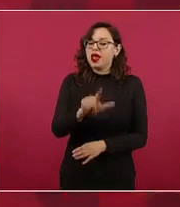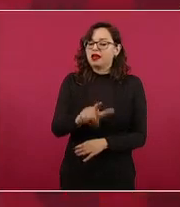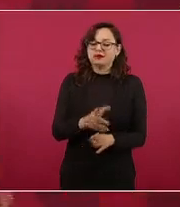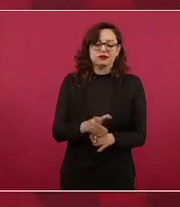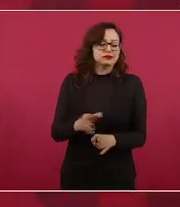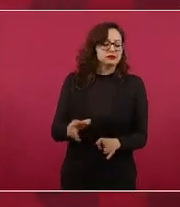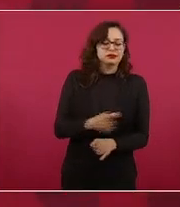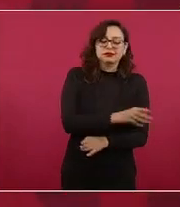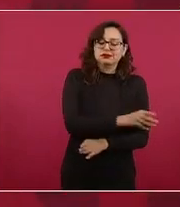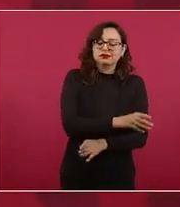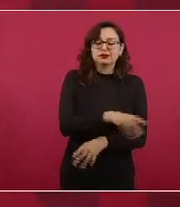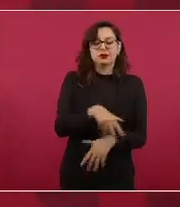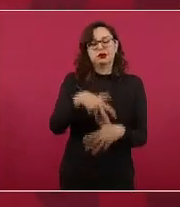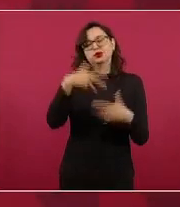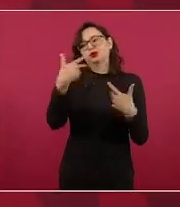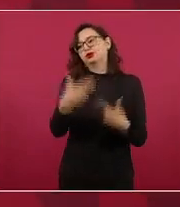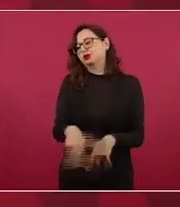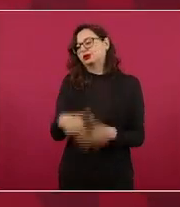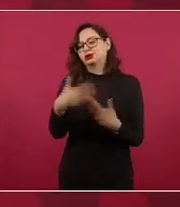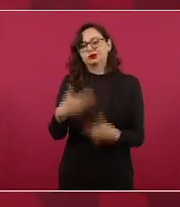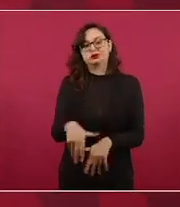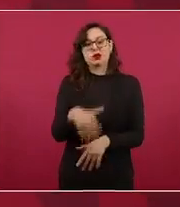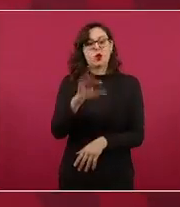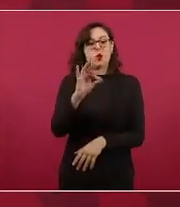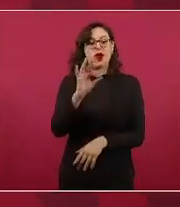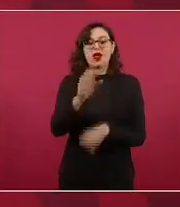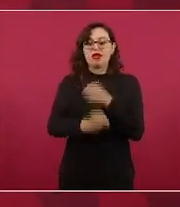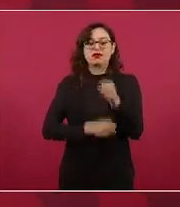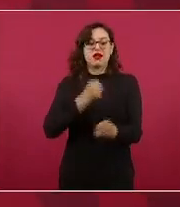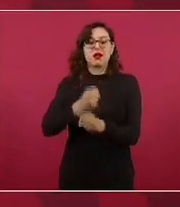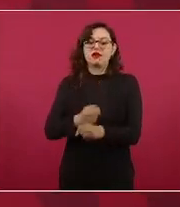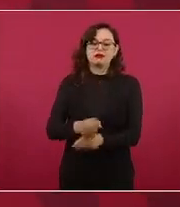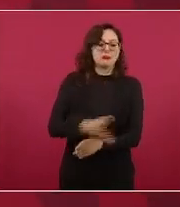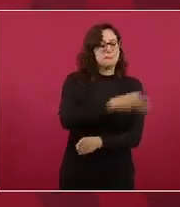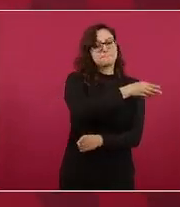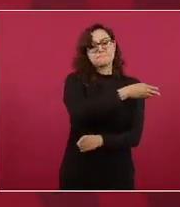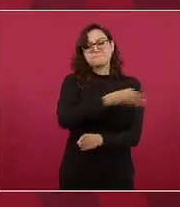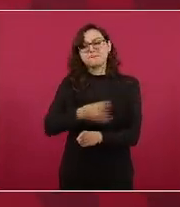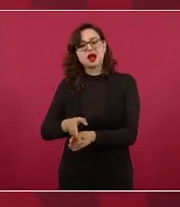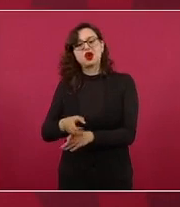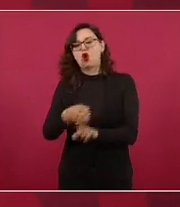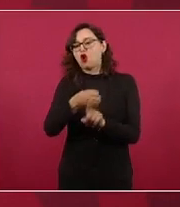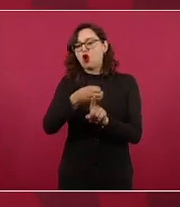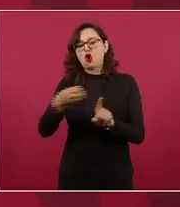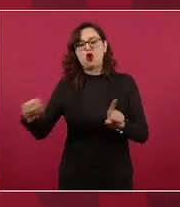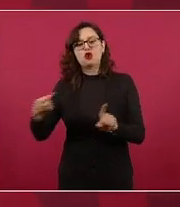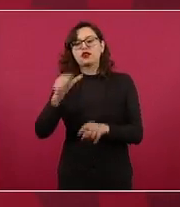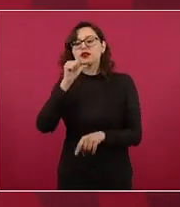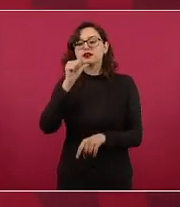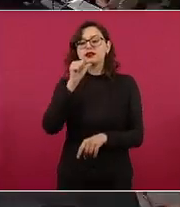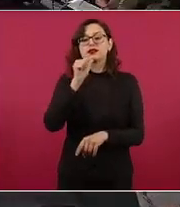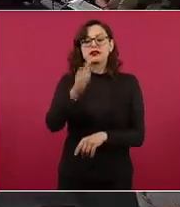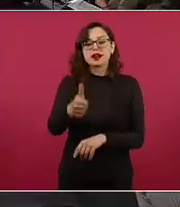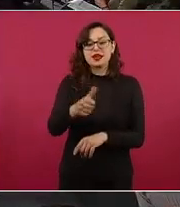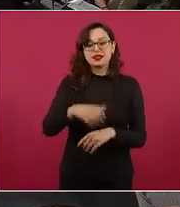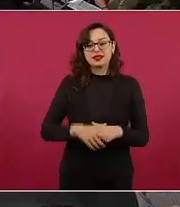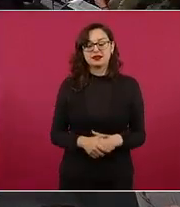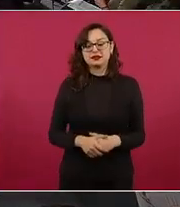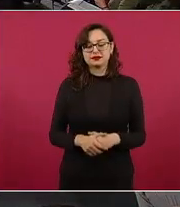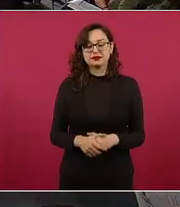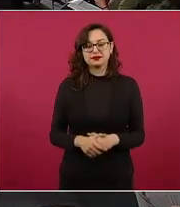en los 40 años que se impuso ese modelo de los dos mil